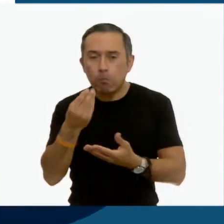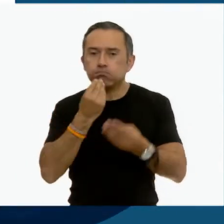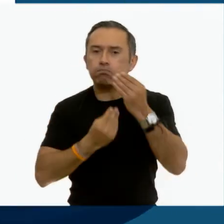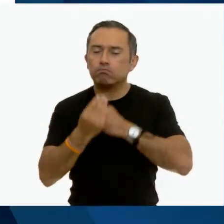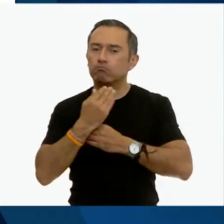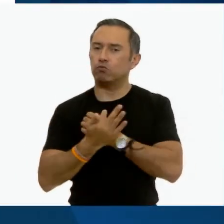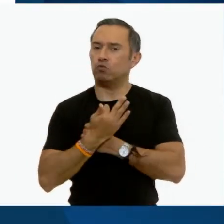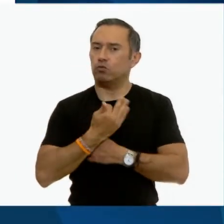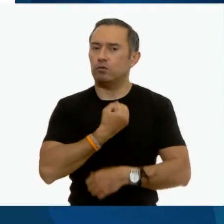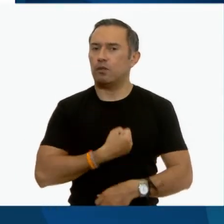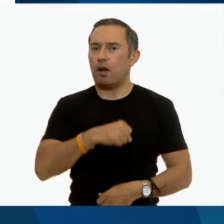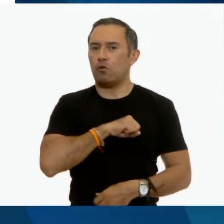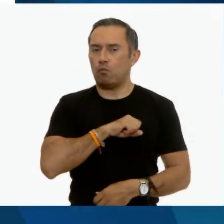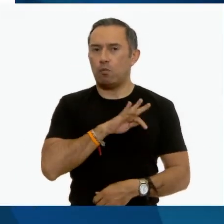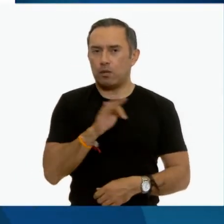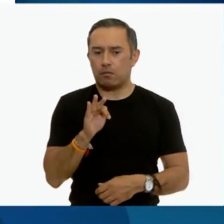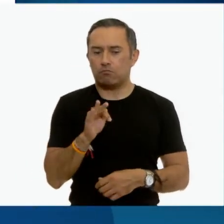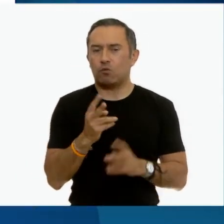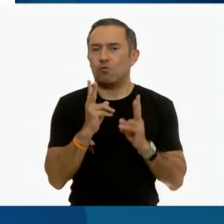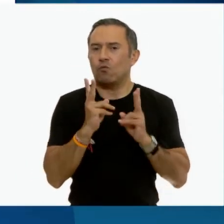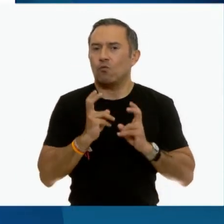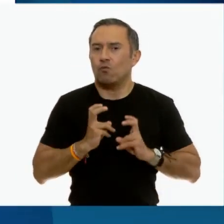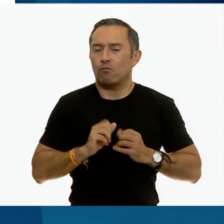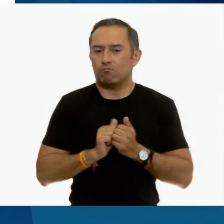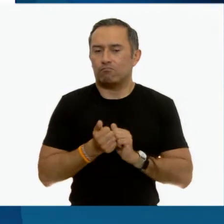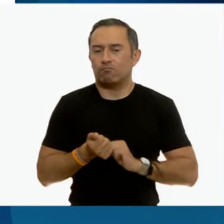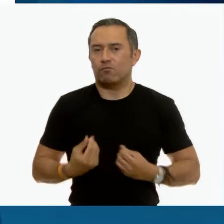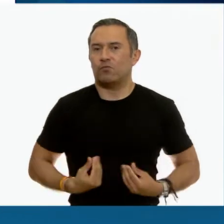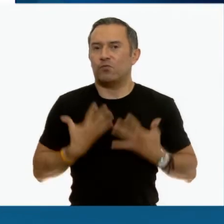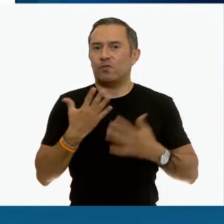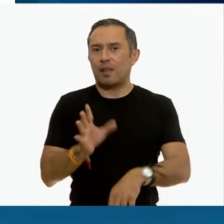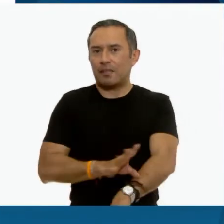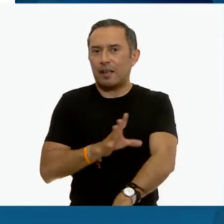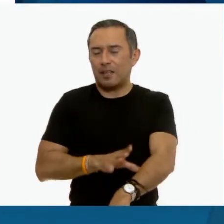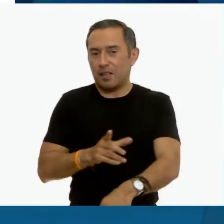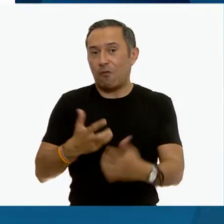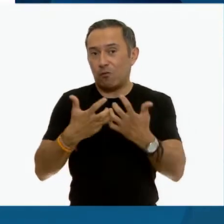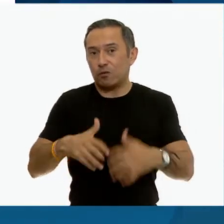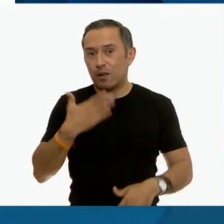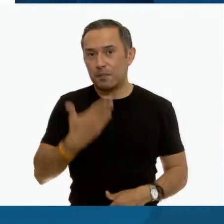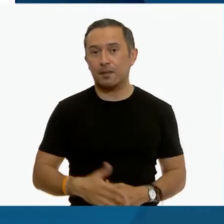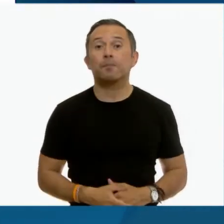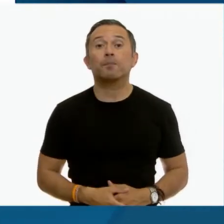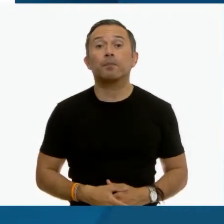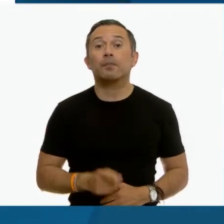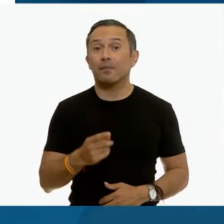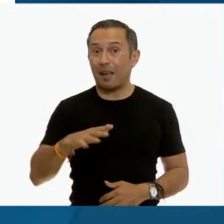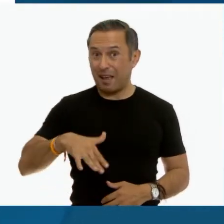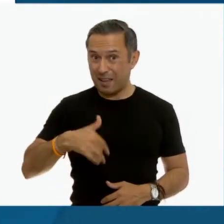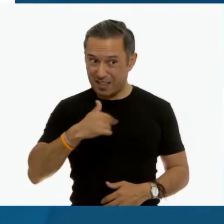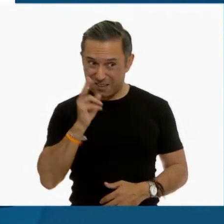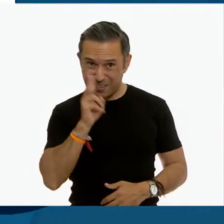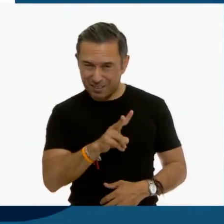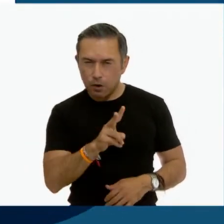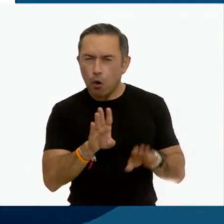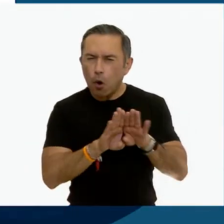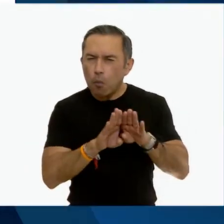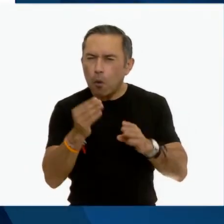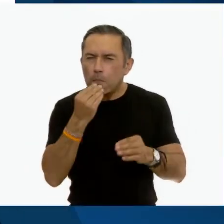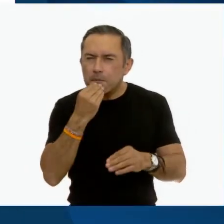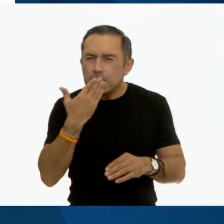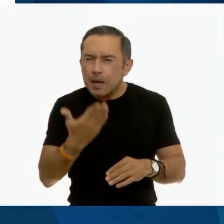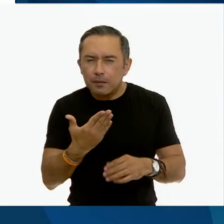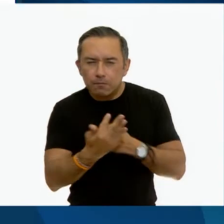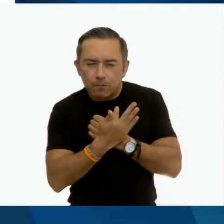los nutrimentos y funcione bien. Ahora que ya sabemos cómo alimentarnos sanamente, me puedes decir,